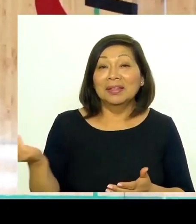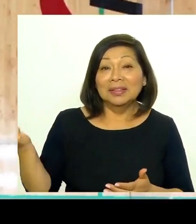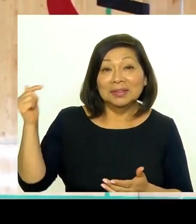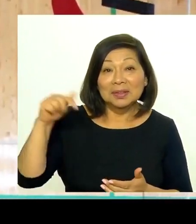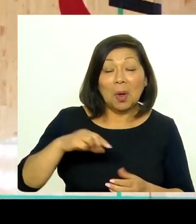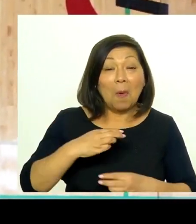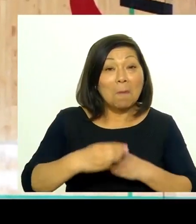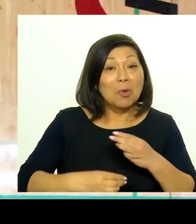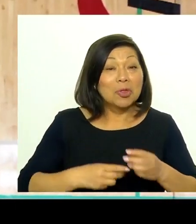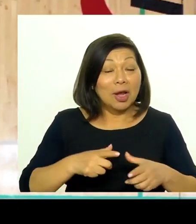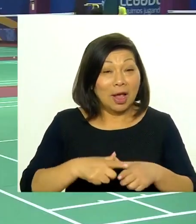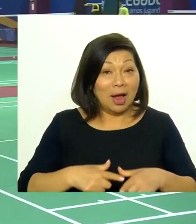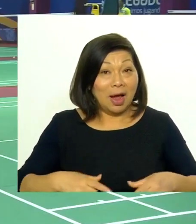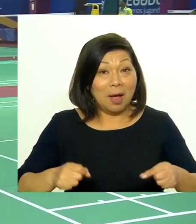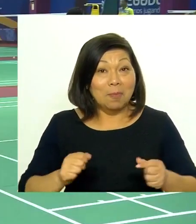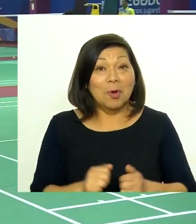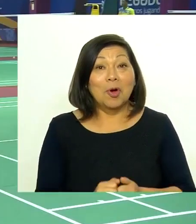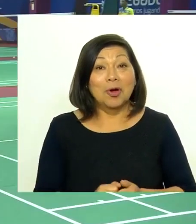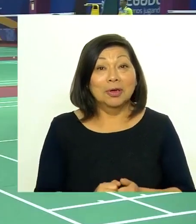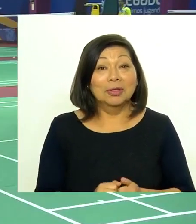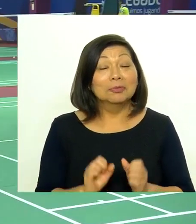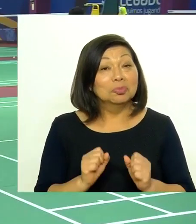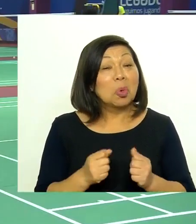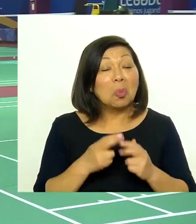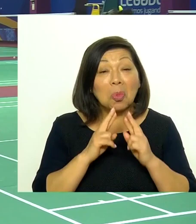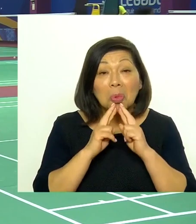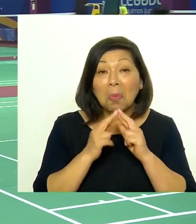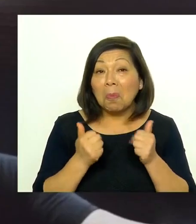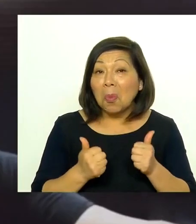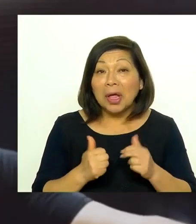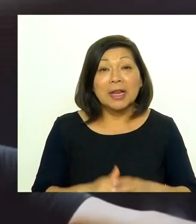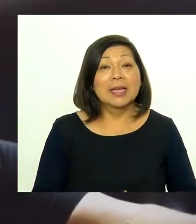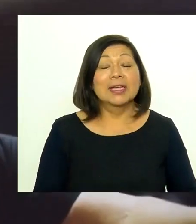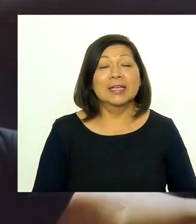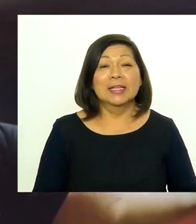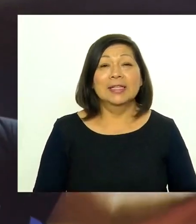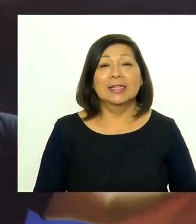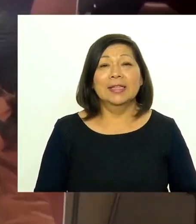Acabo de llegar del mundial de Japón donde el equipo peruano consiguió muy buenos resultados.